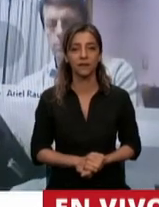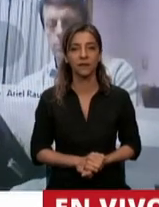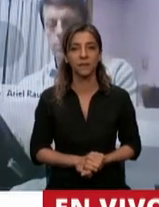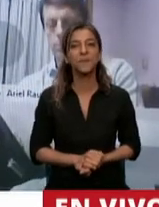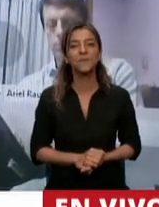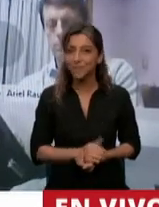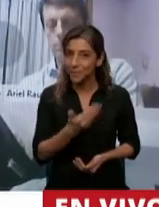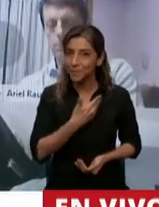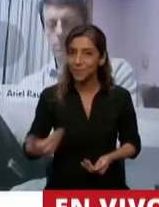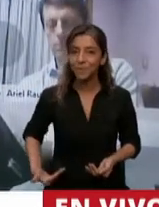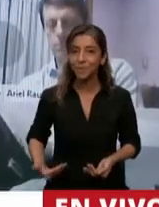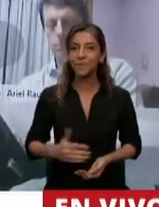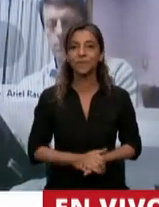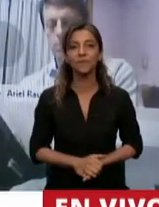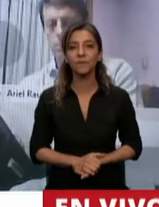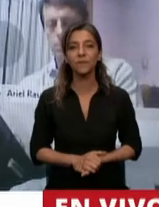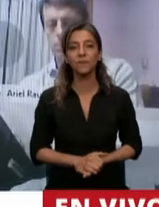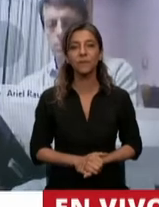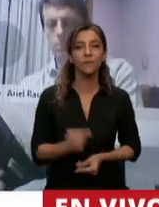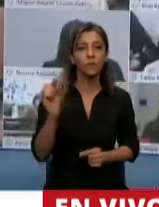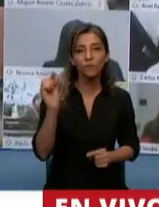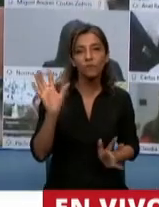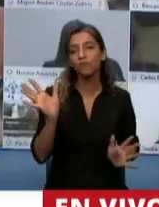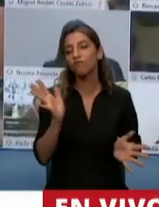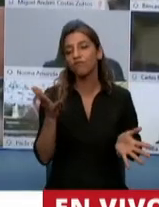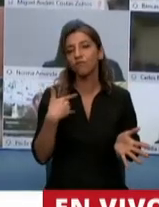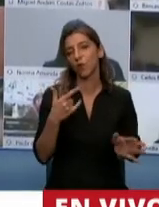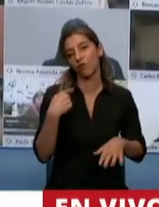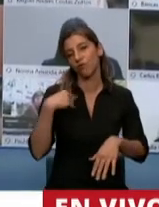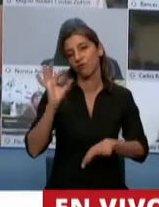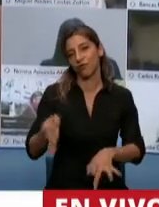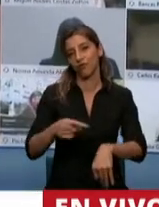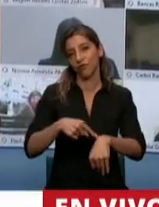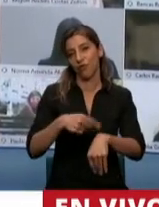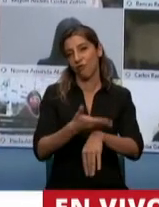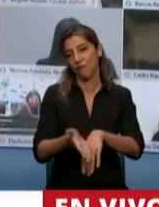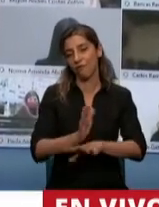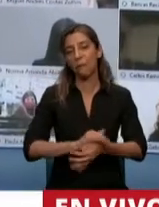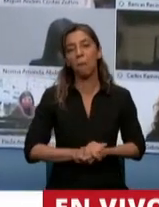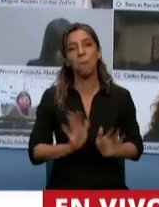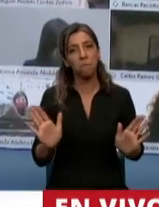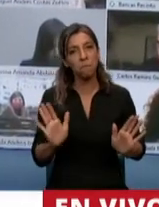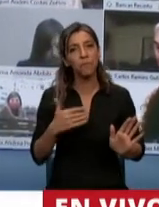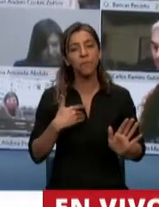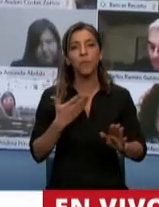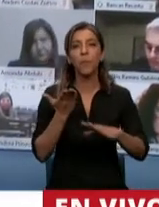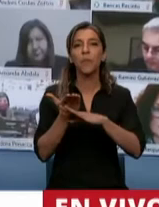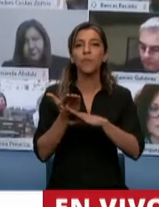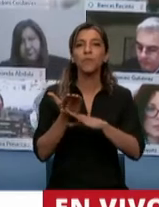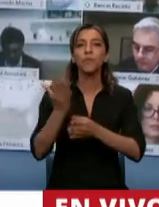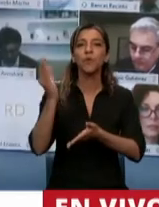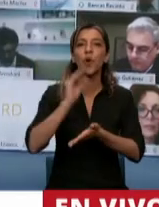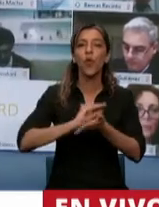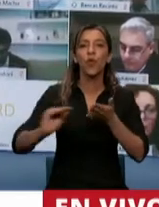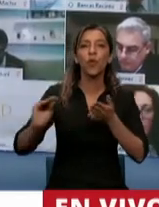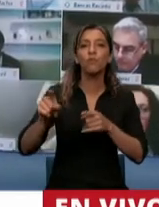Sí, Presidenta, un poco una disquisición como ya es tarde. Le vamos a pedir al diputado de vos que se quede quieto porque si no le vamos a tener que